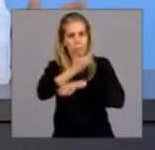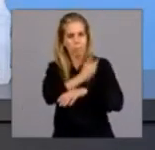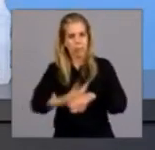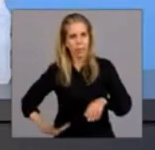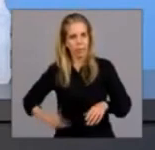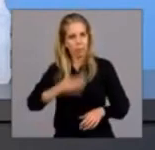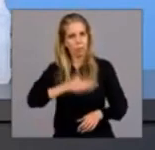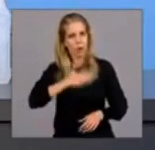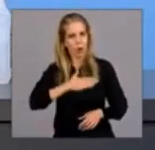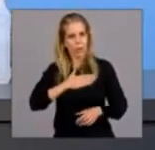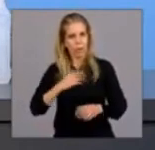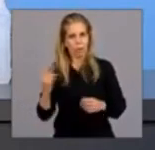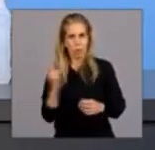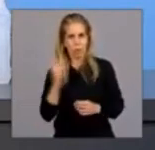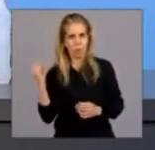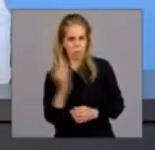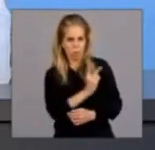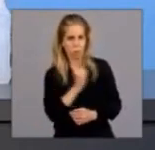con estos gobernadores.